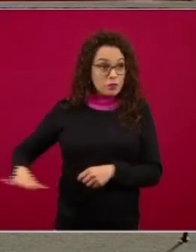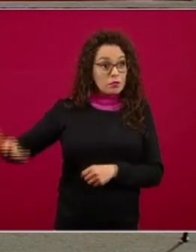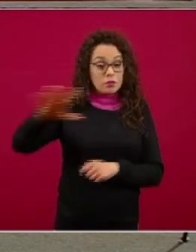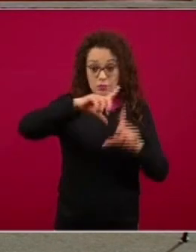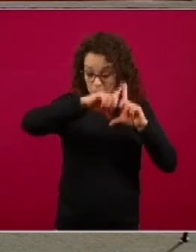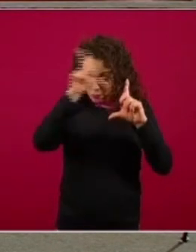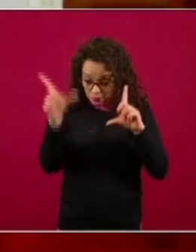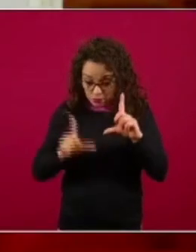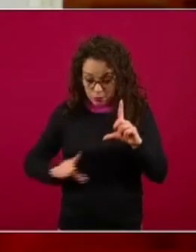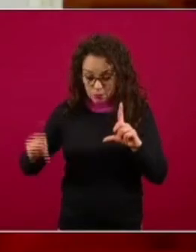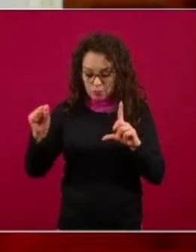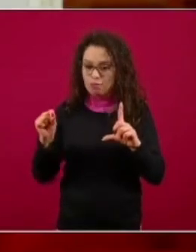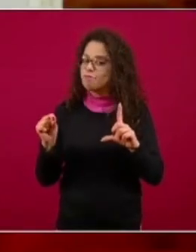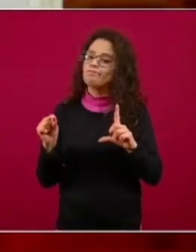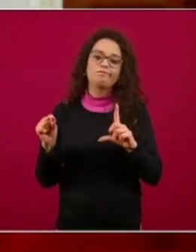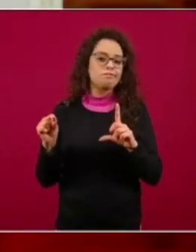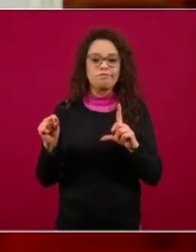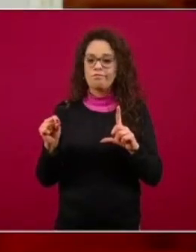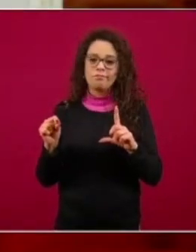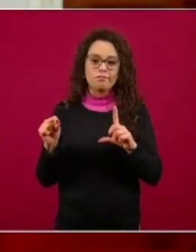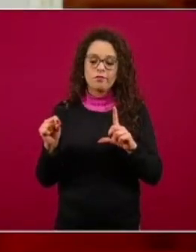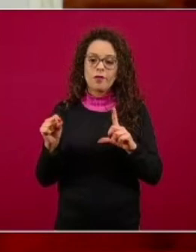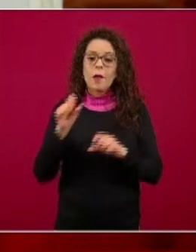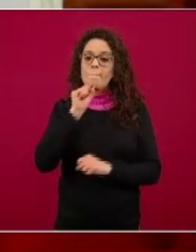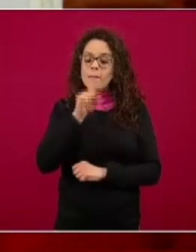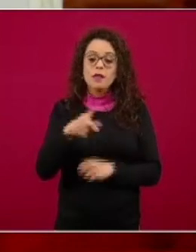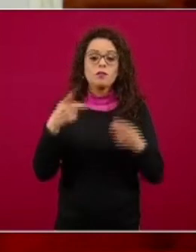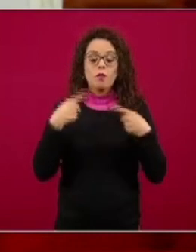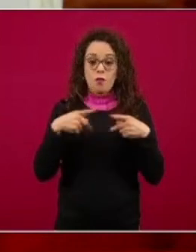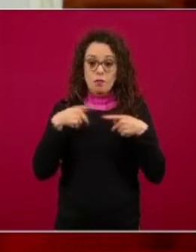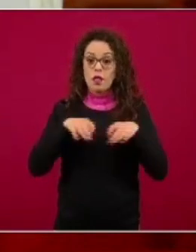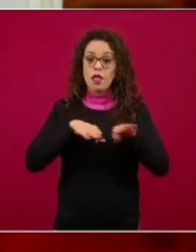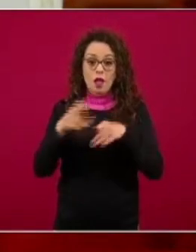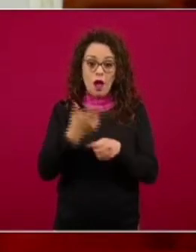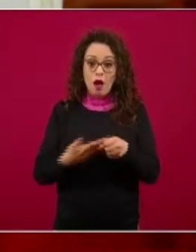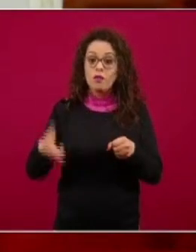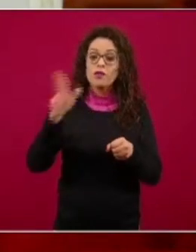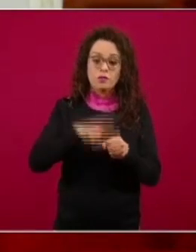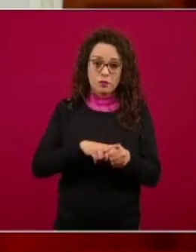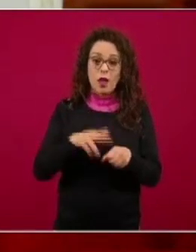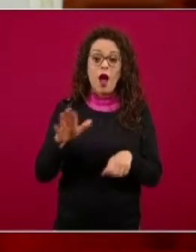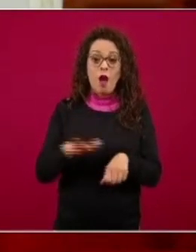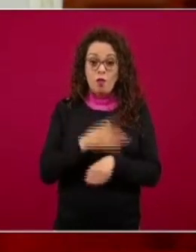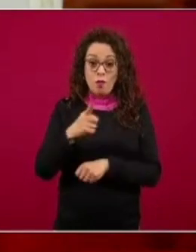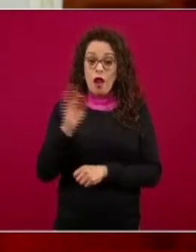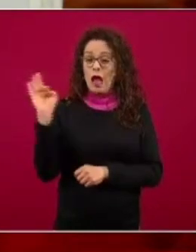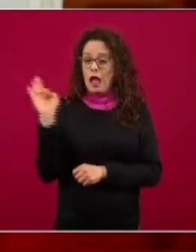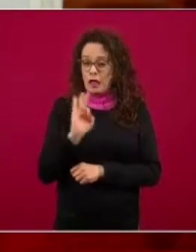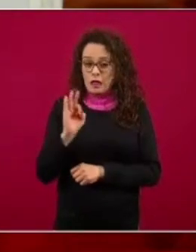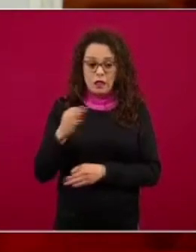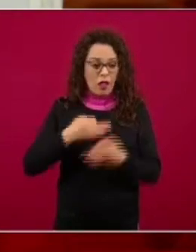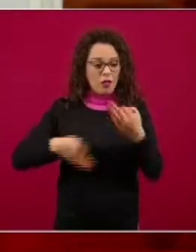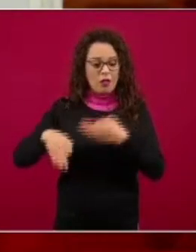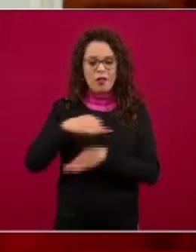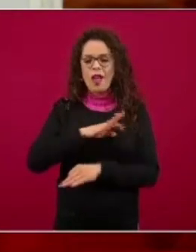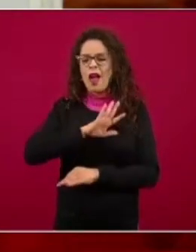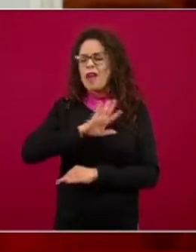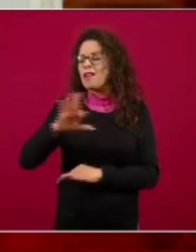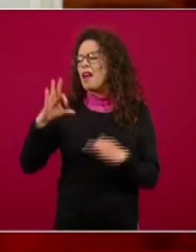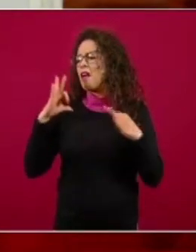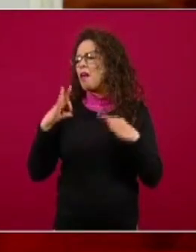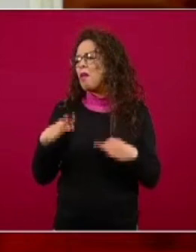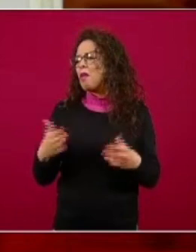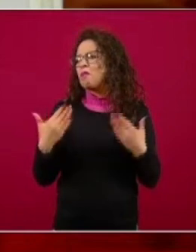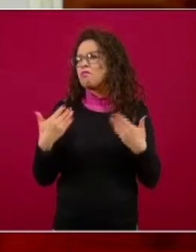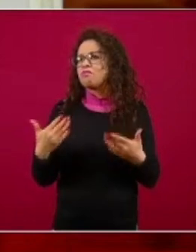Porque si nos cansamos y nos relajamos pues entonces es el peor de los escenarios. Entonces no